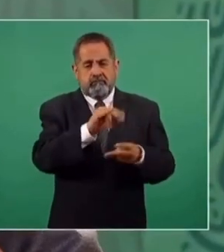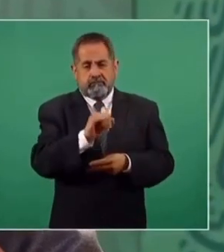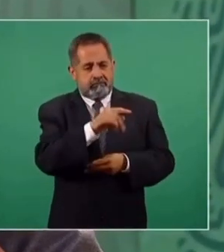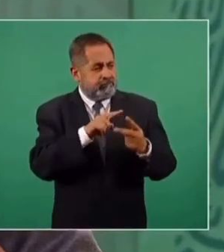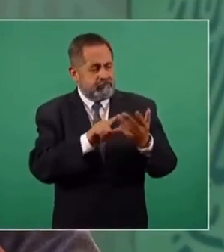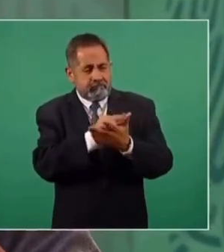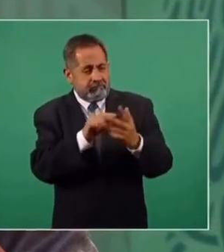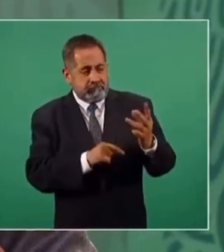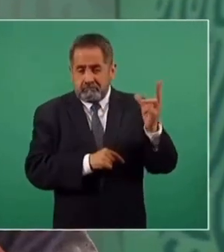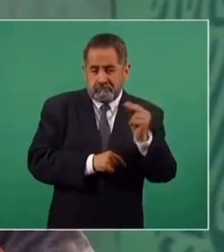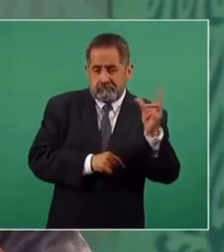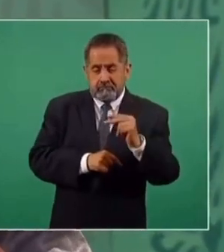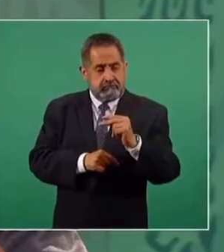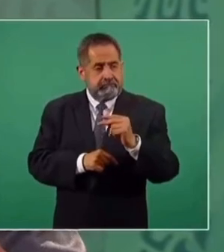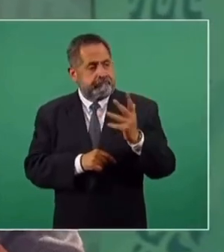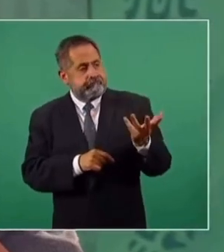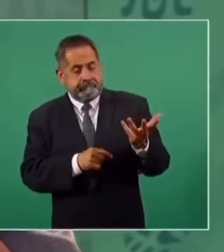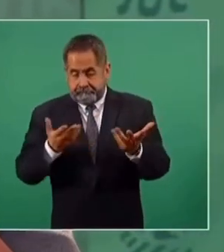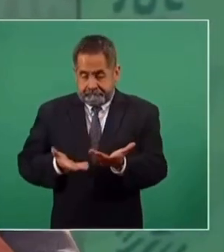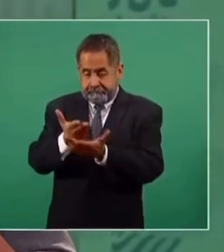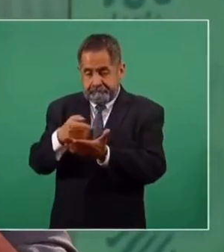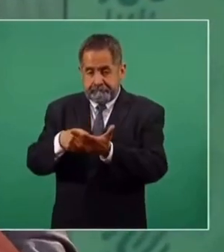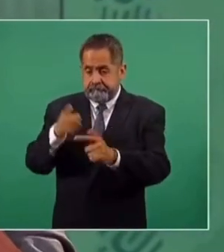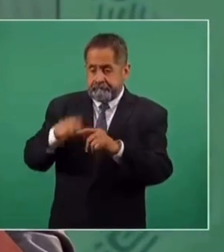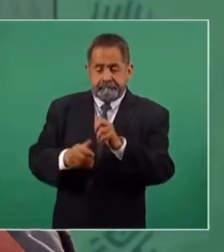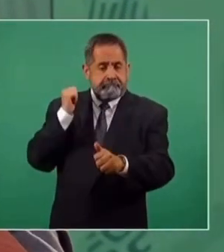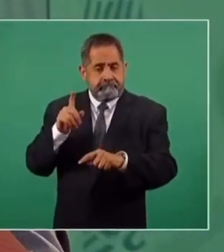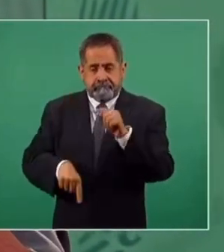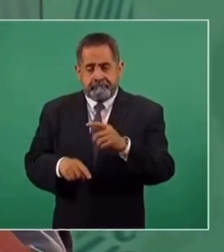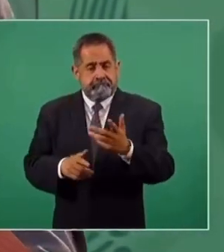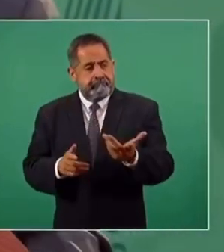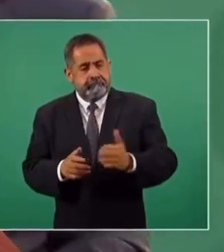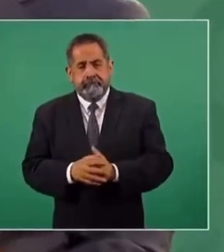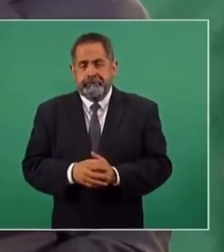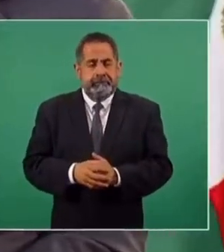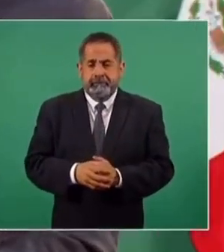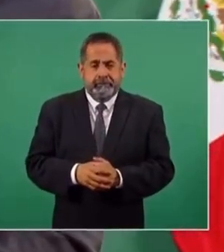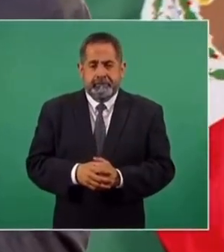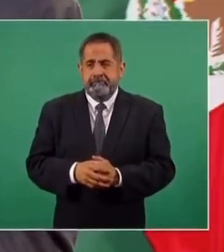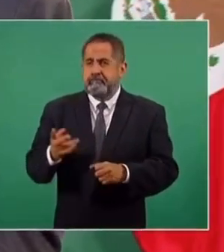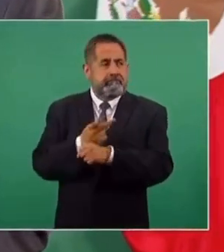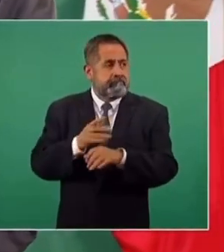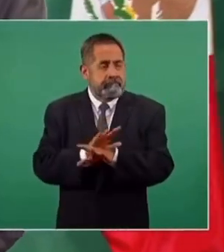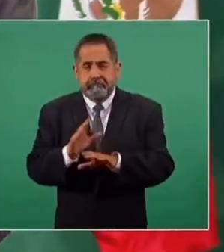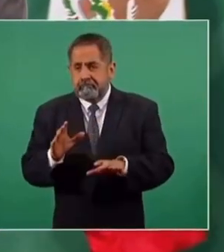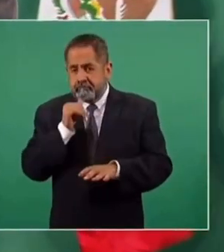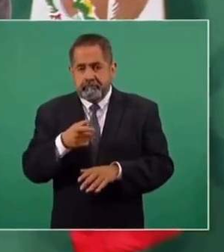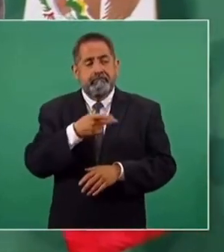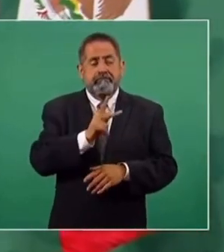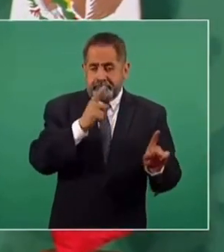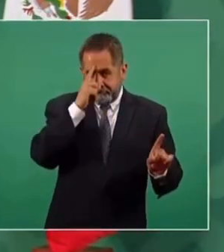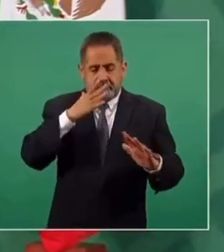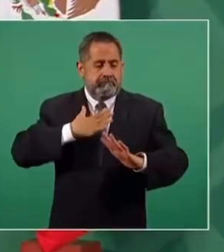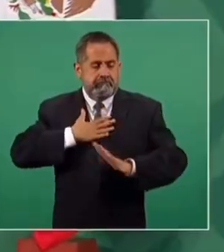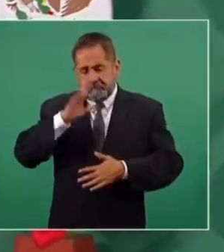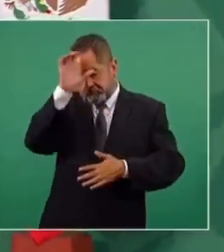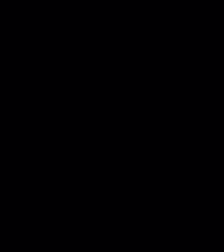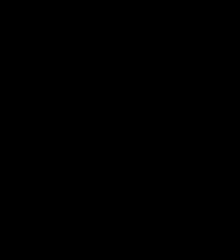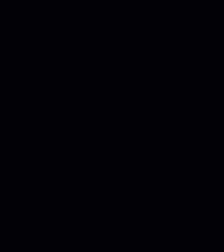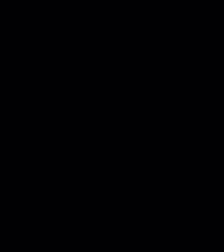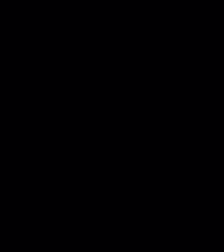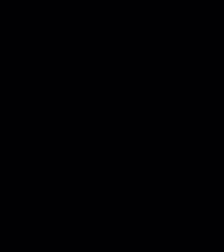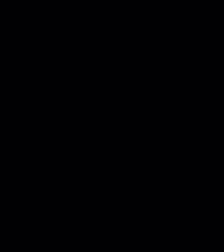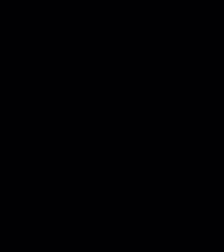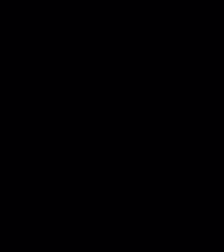Poder Legislativo y nuestras propuestas son rechazadas, pues no sucede nada, pero quedamos con nuestra conciencia tranquila.